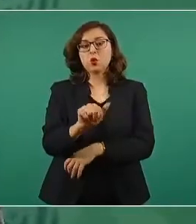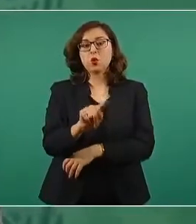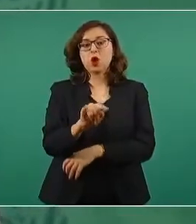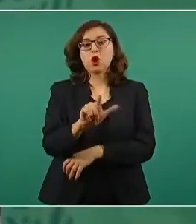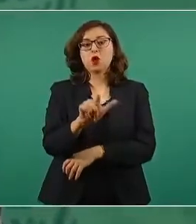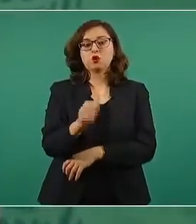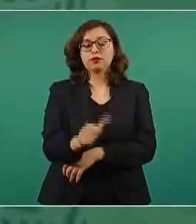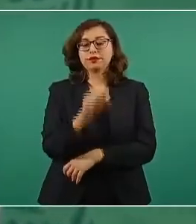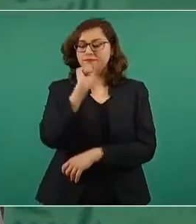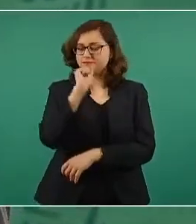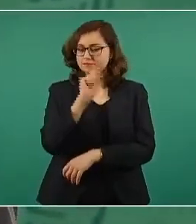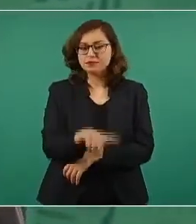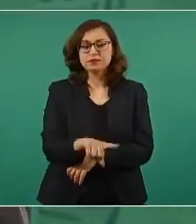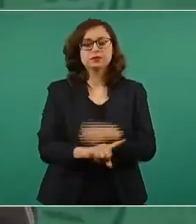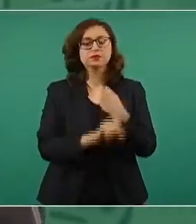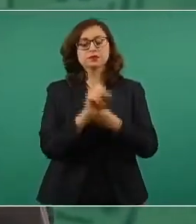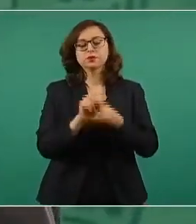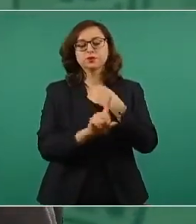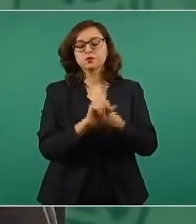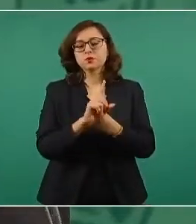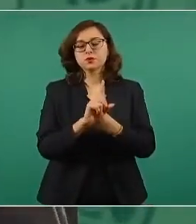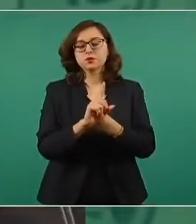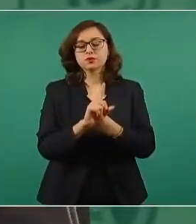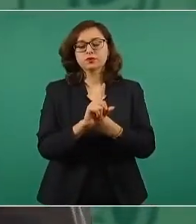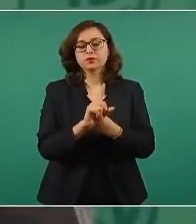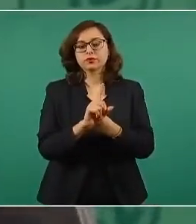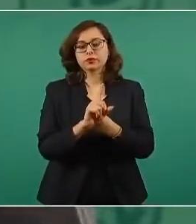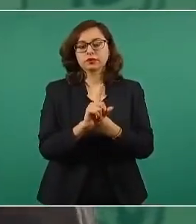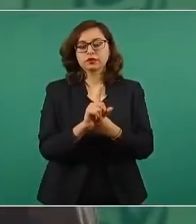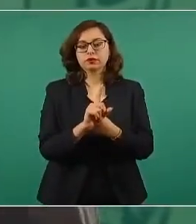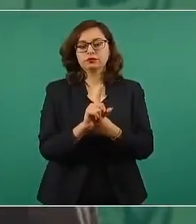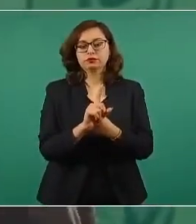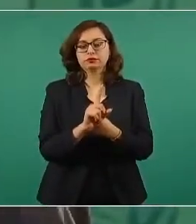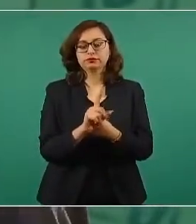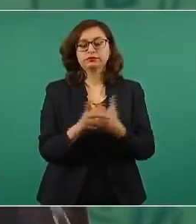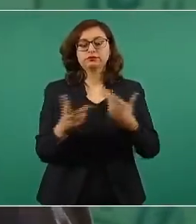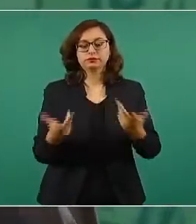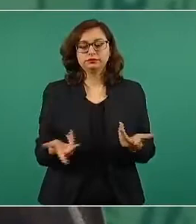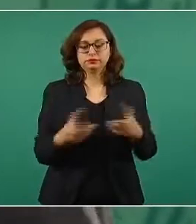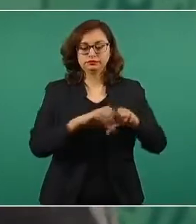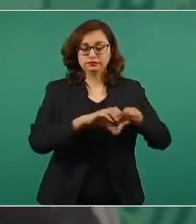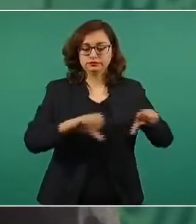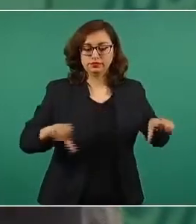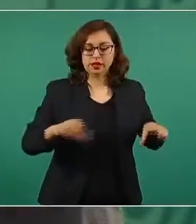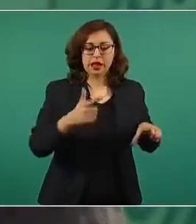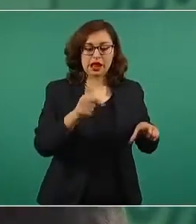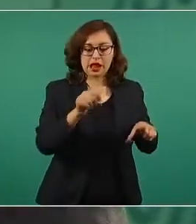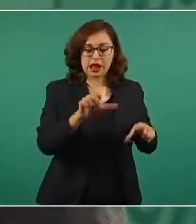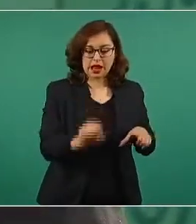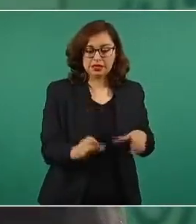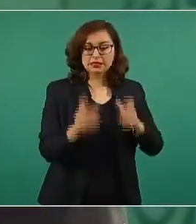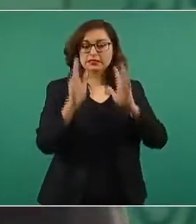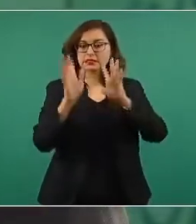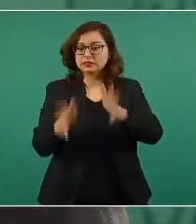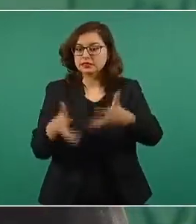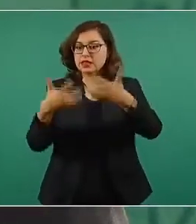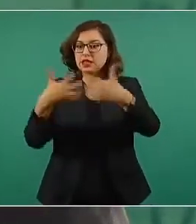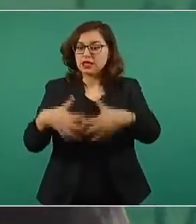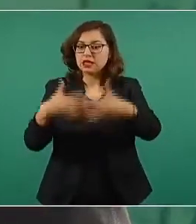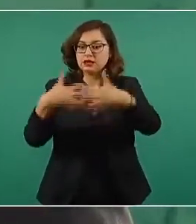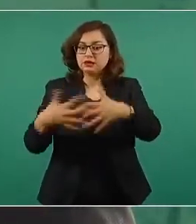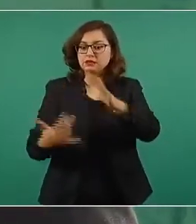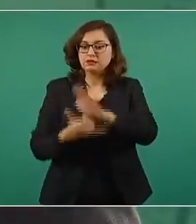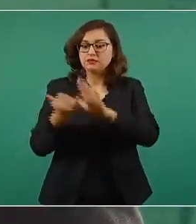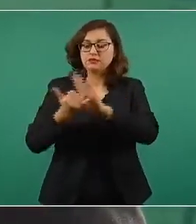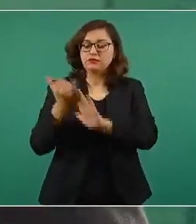imagínense, ya los gasoductos, ya la planta, una